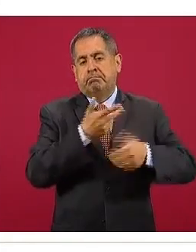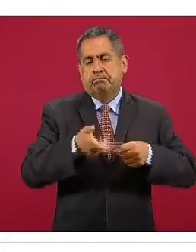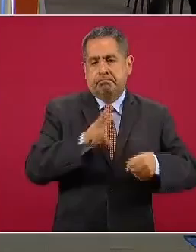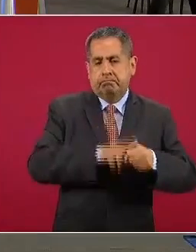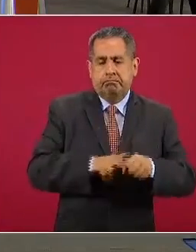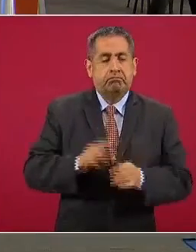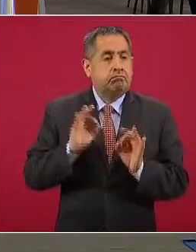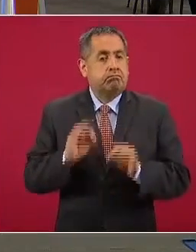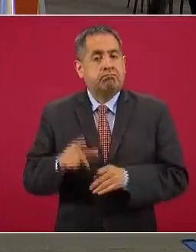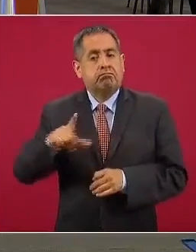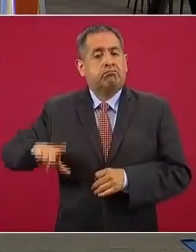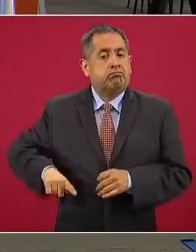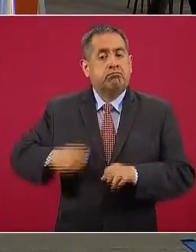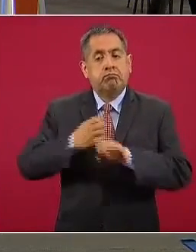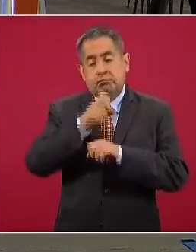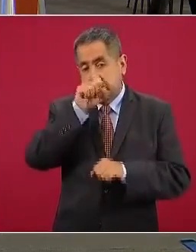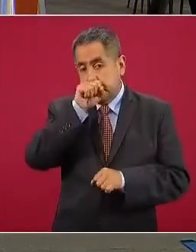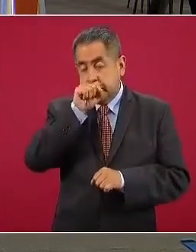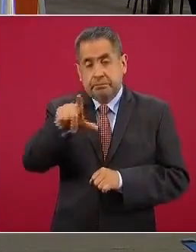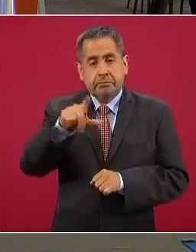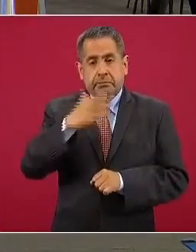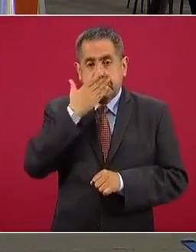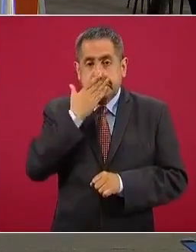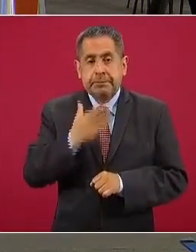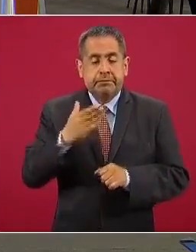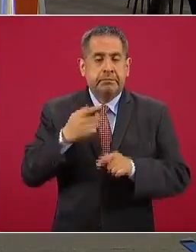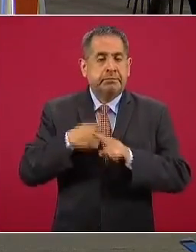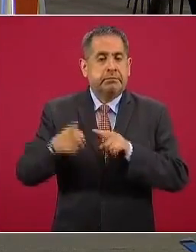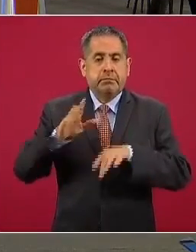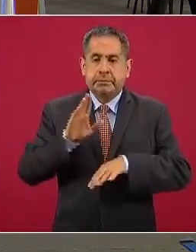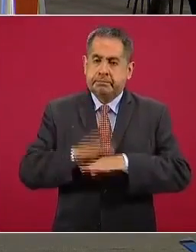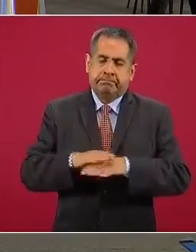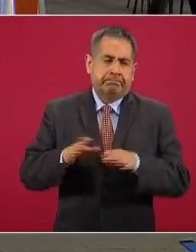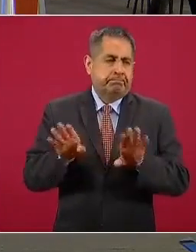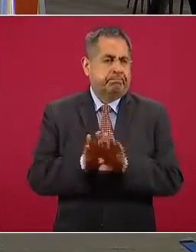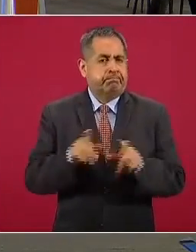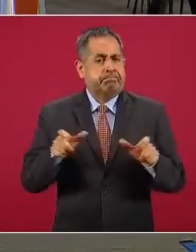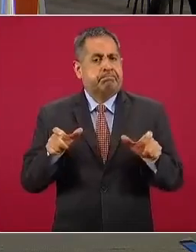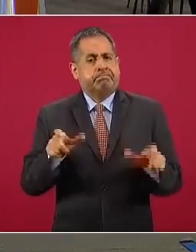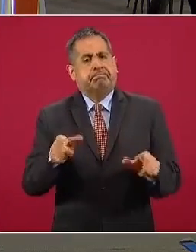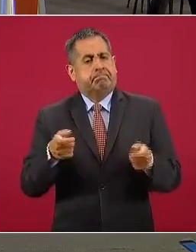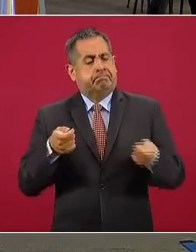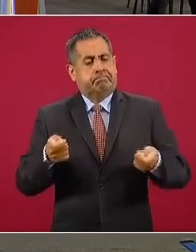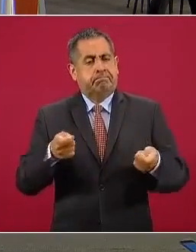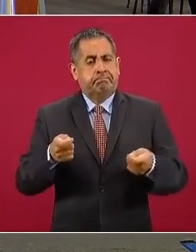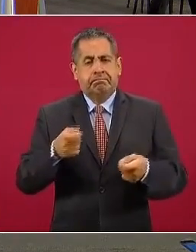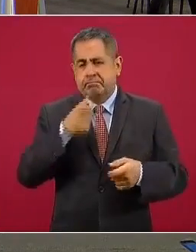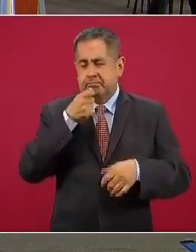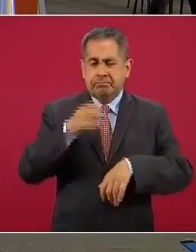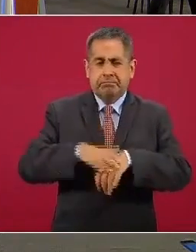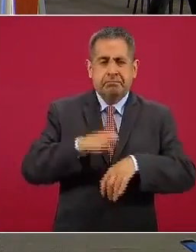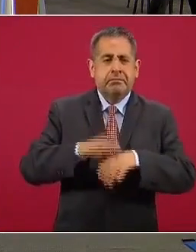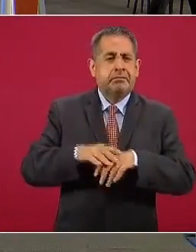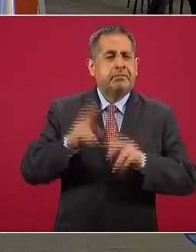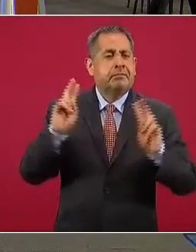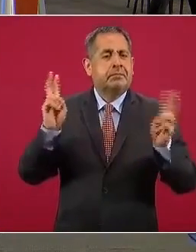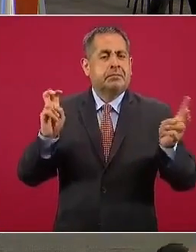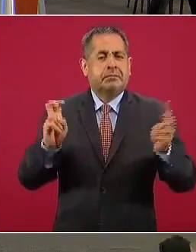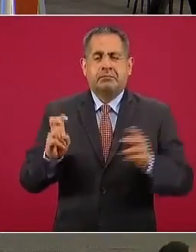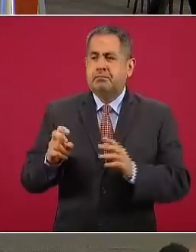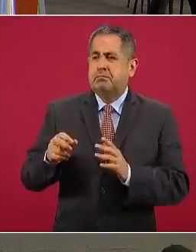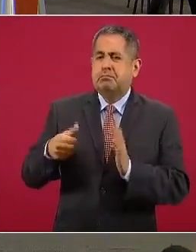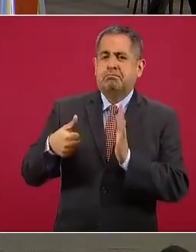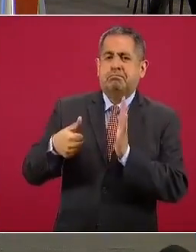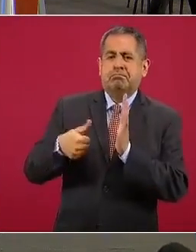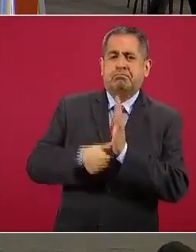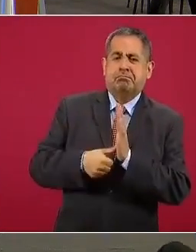gobierno del estado ha tomado la decisión de implantar un modelo de mayor restricción, ahí le han llamado el botón de pánico, es una